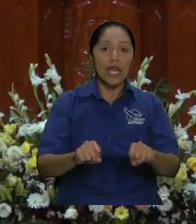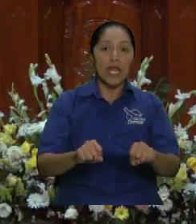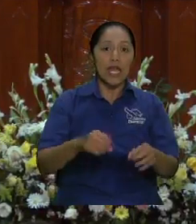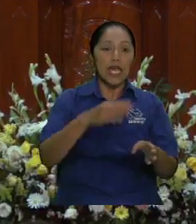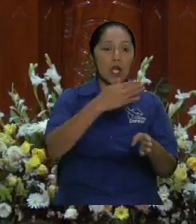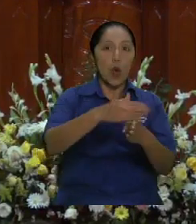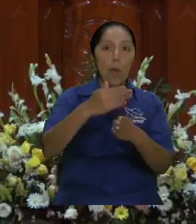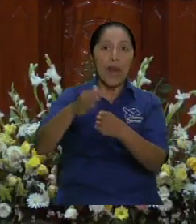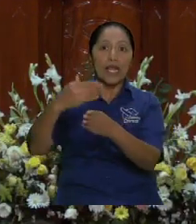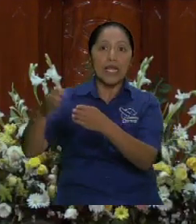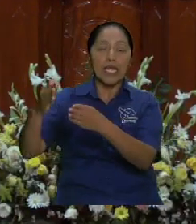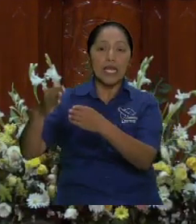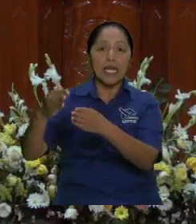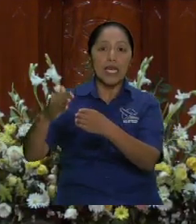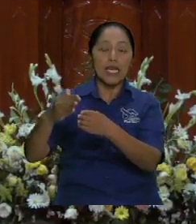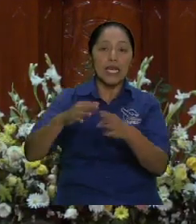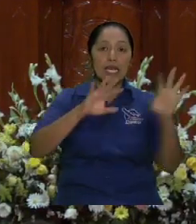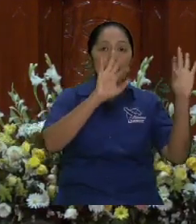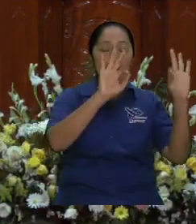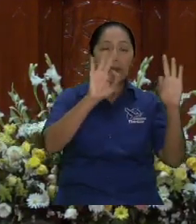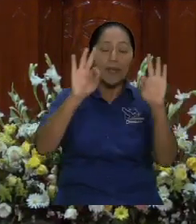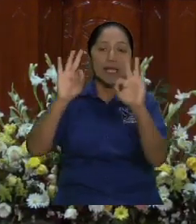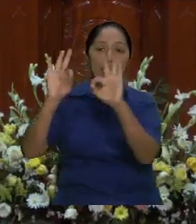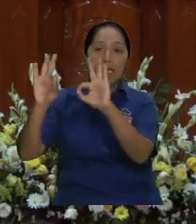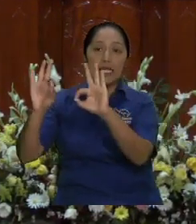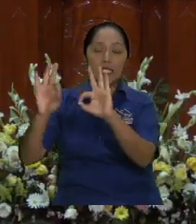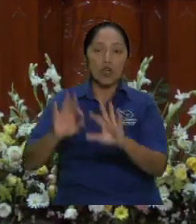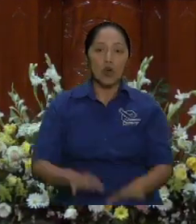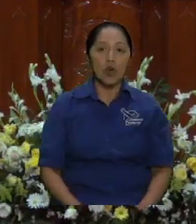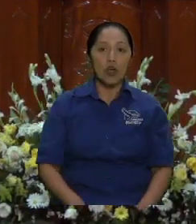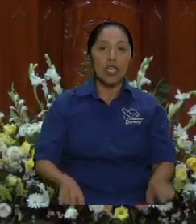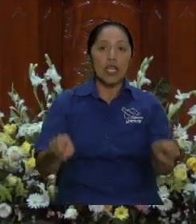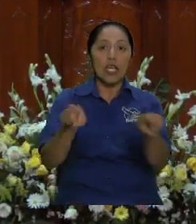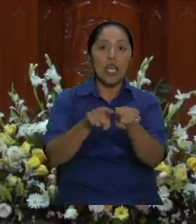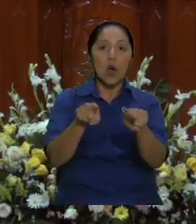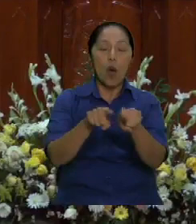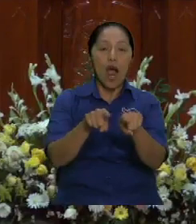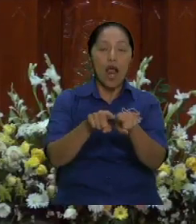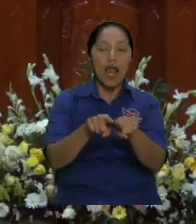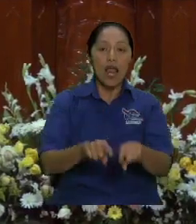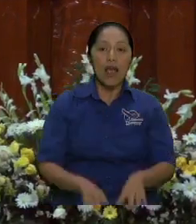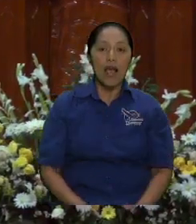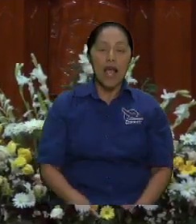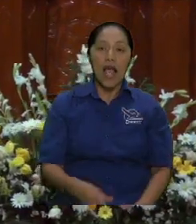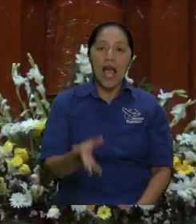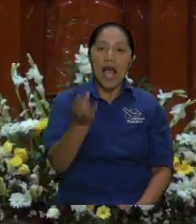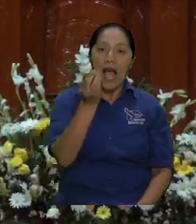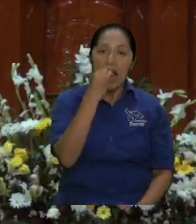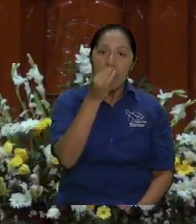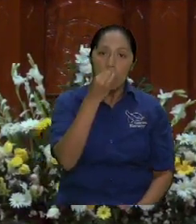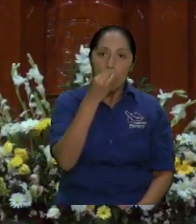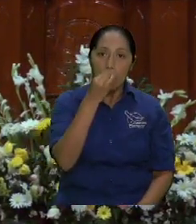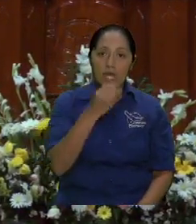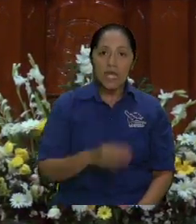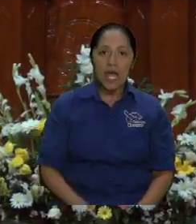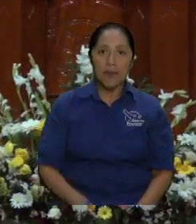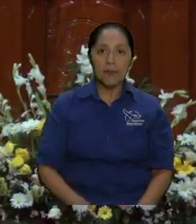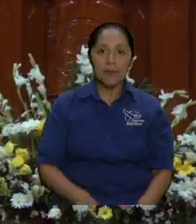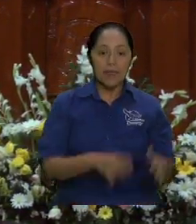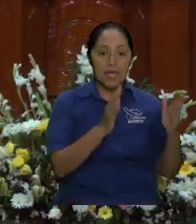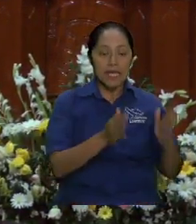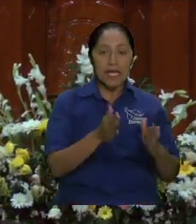Es como la comida hecha en casa. No hay nada como la comida hecha en casa si es que hay una buena cocinera.